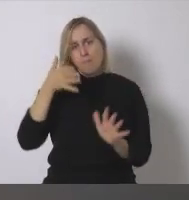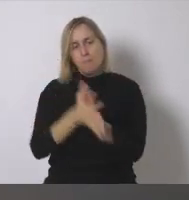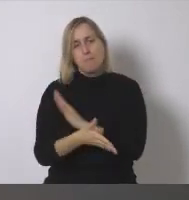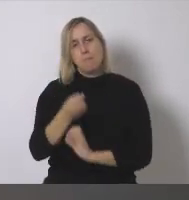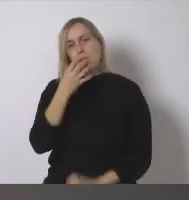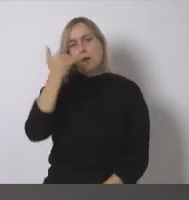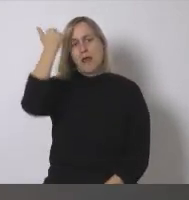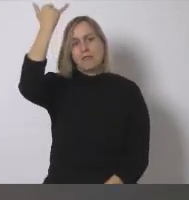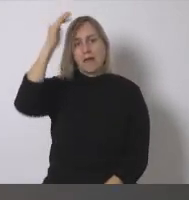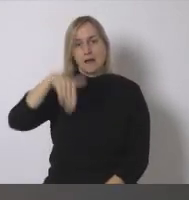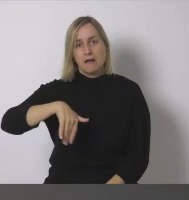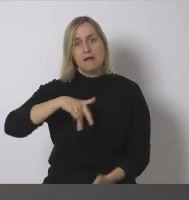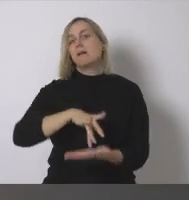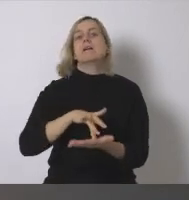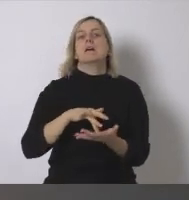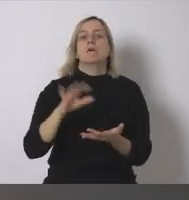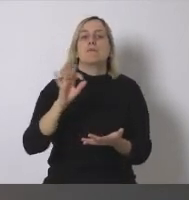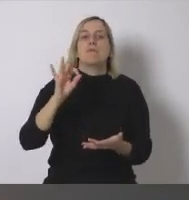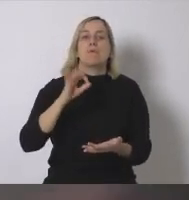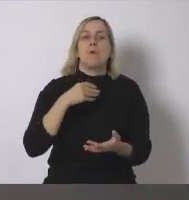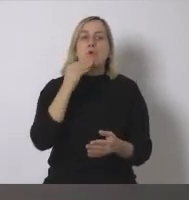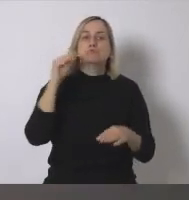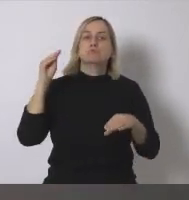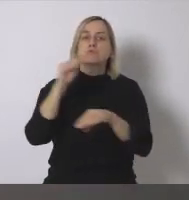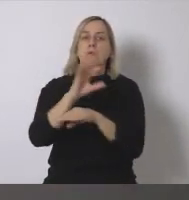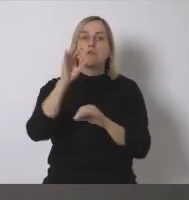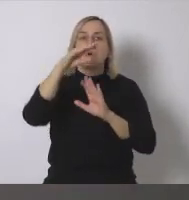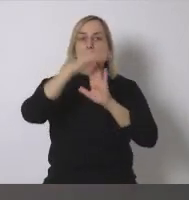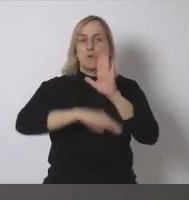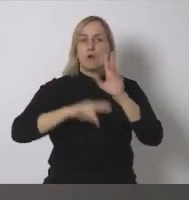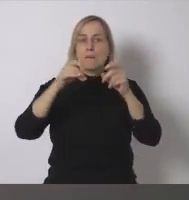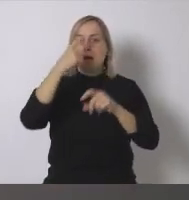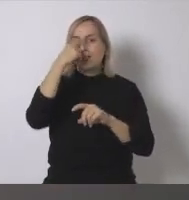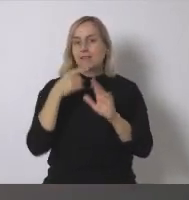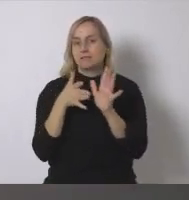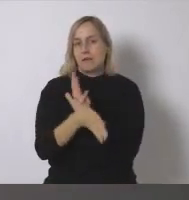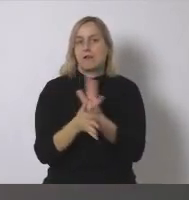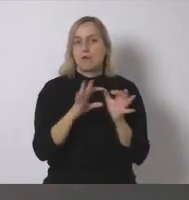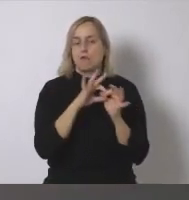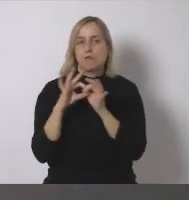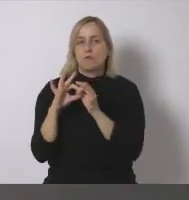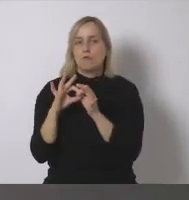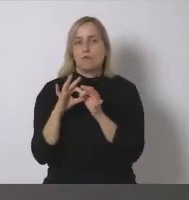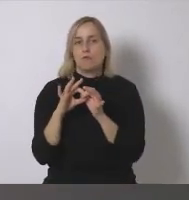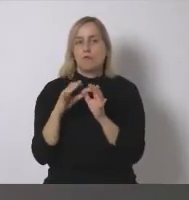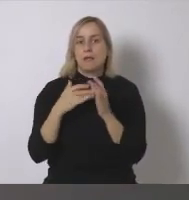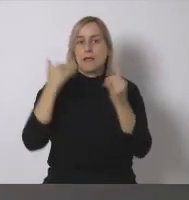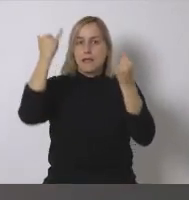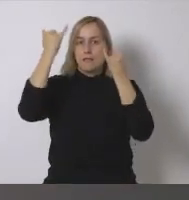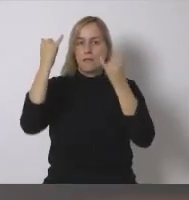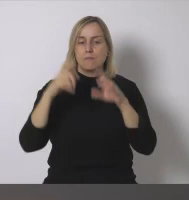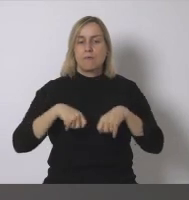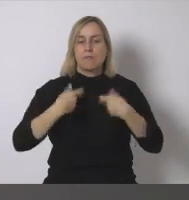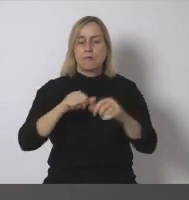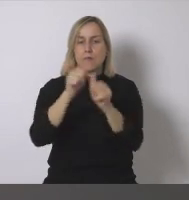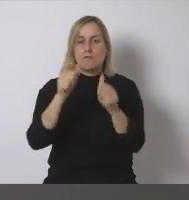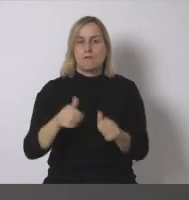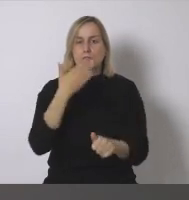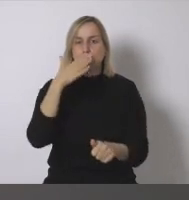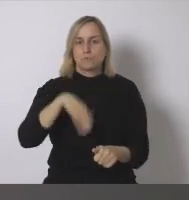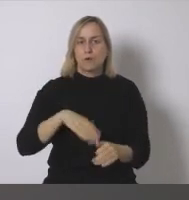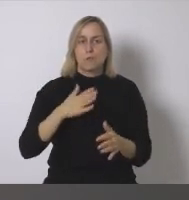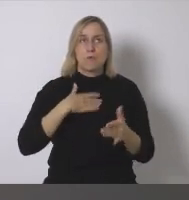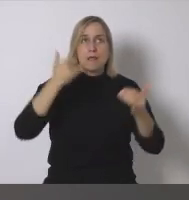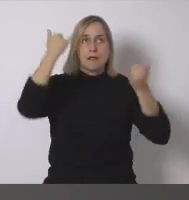idea que haya o una subvención o un programa de desarrollo que se aglutinen todas estas iniciativas y se den forma que a lo mejor son iniciativas